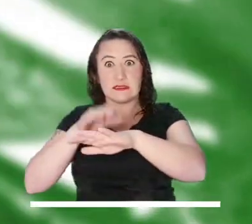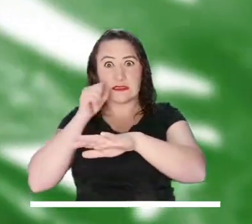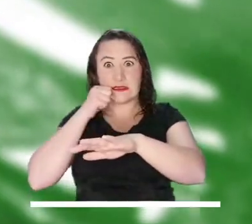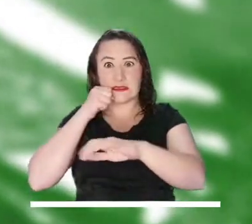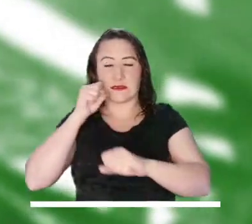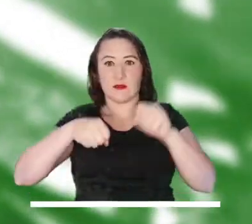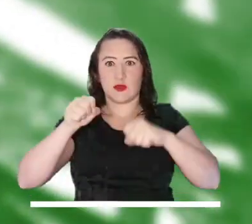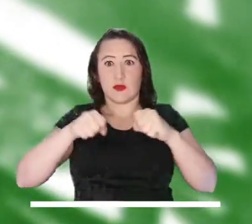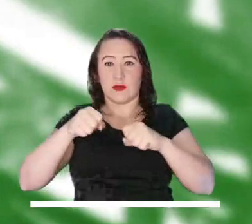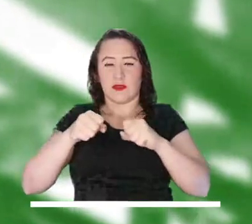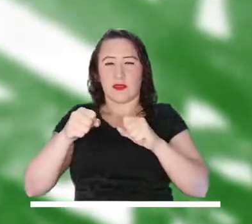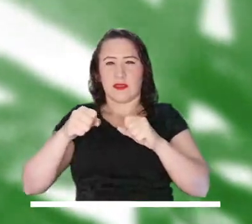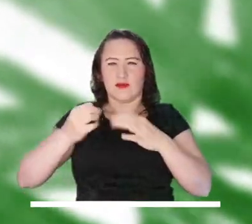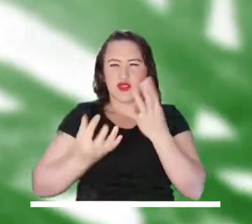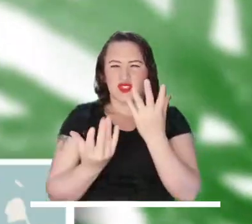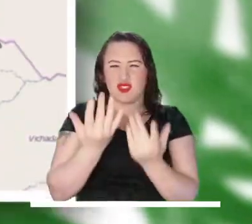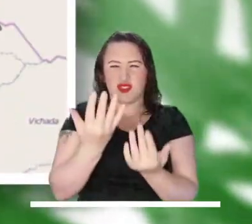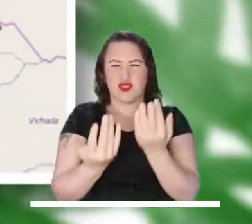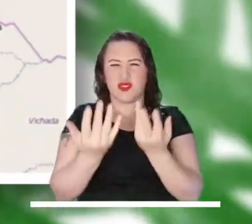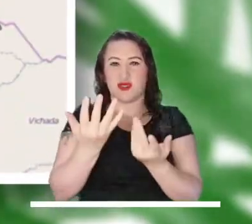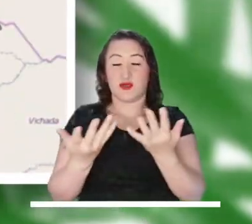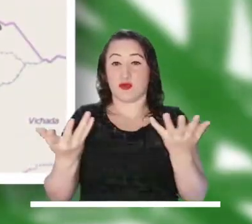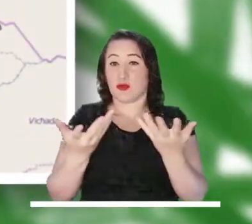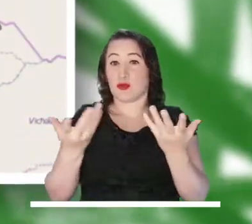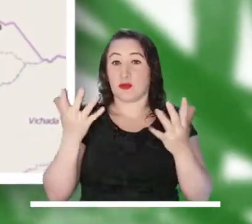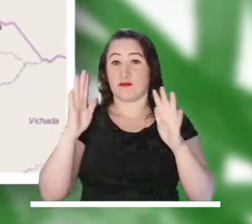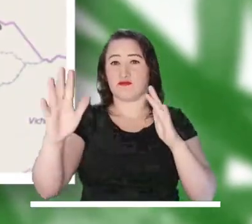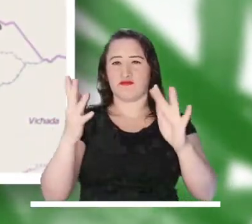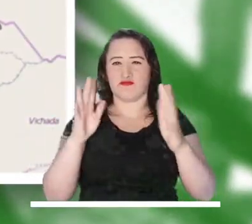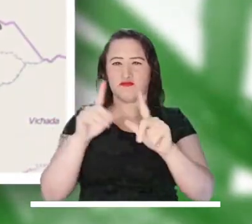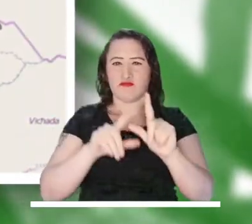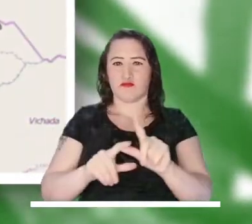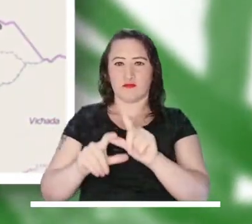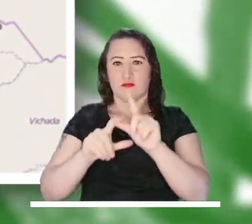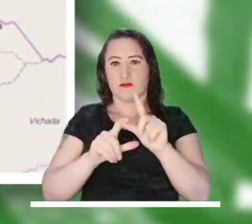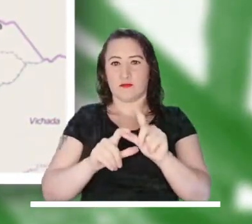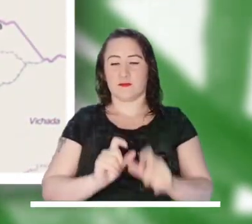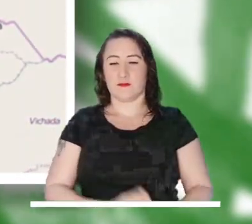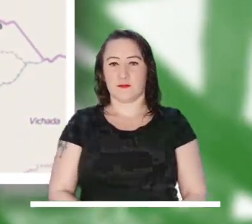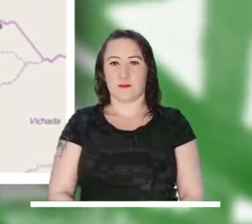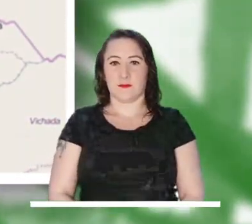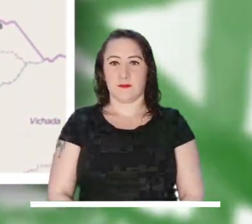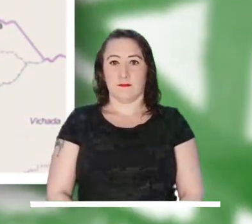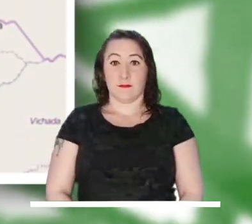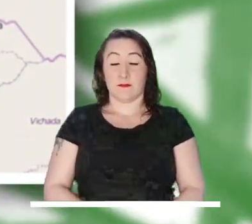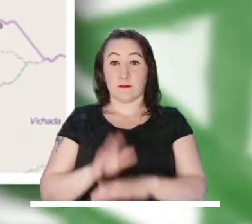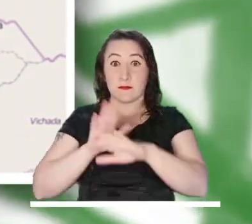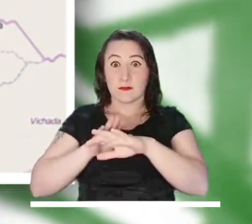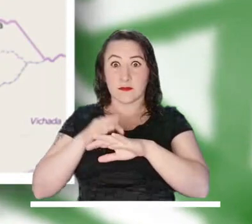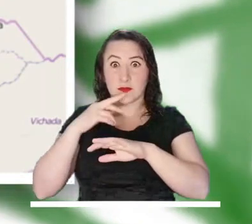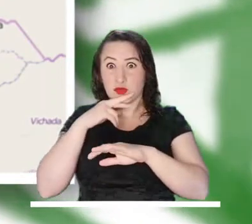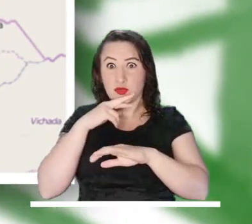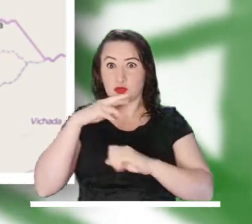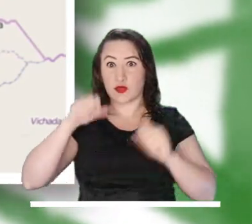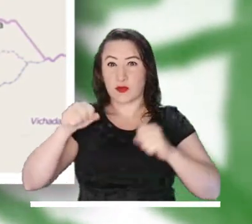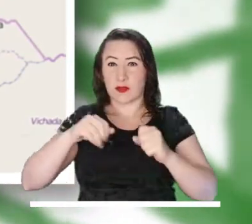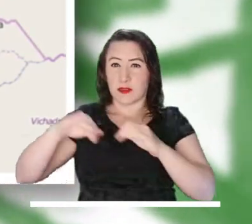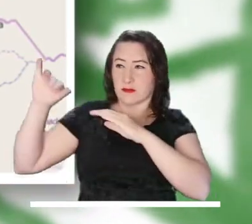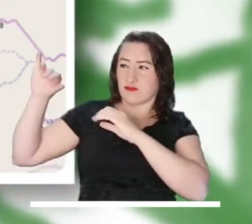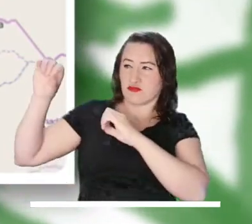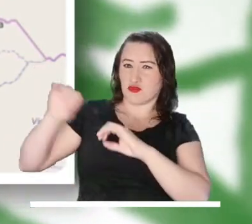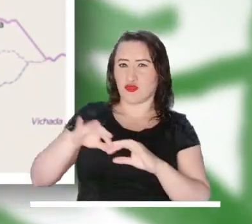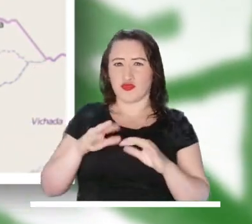y Barranquilla. Alerta naranja por moderada probabilidad de incendios en la cobertura vegetal del agua gira.